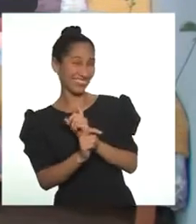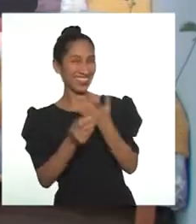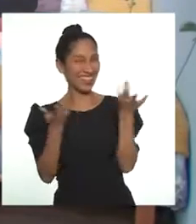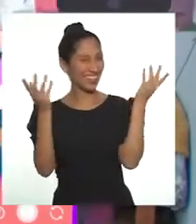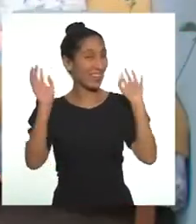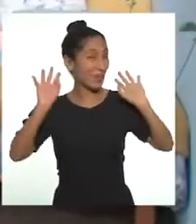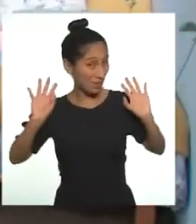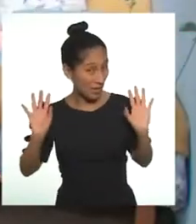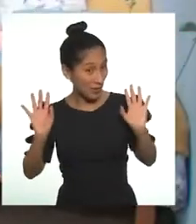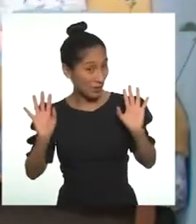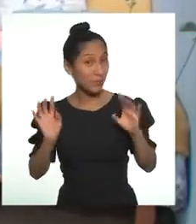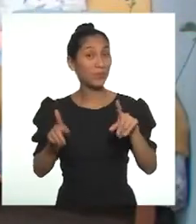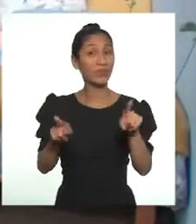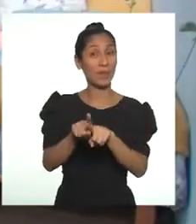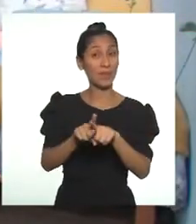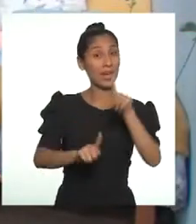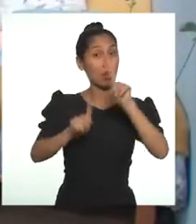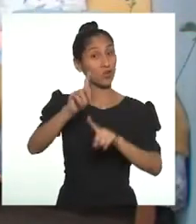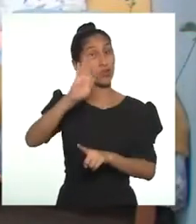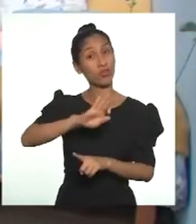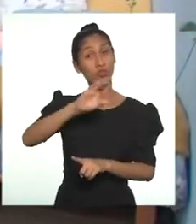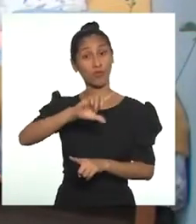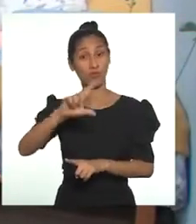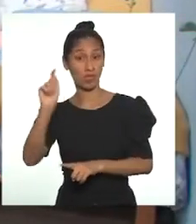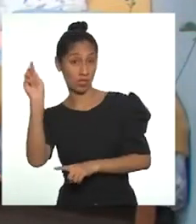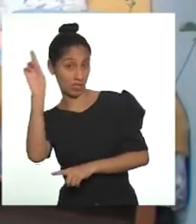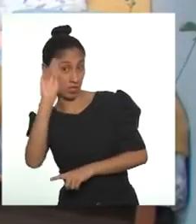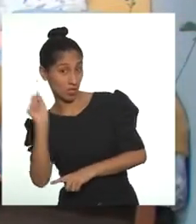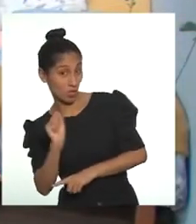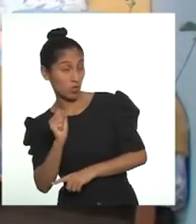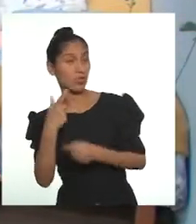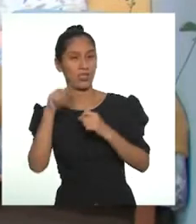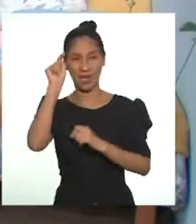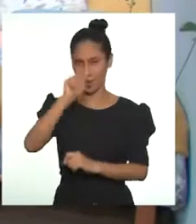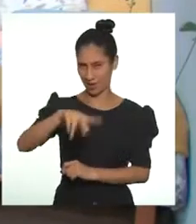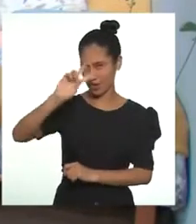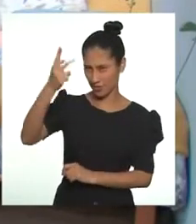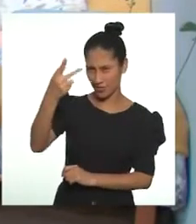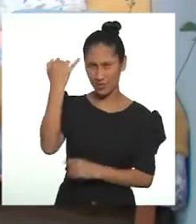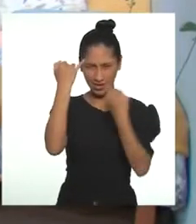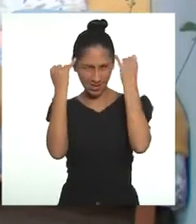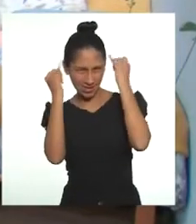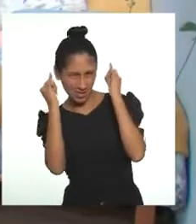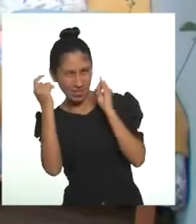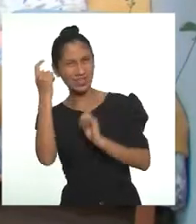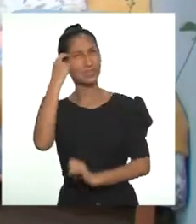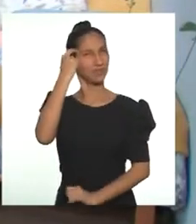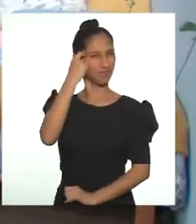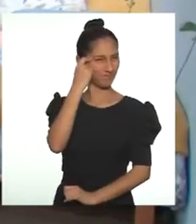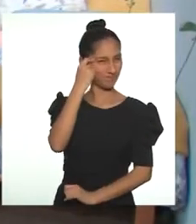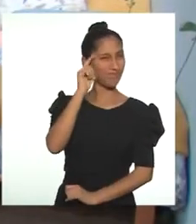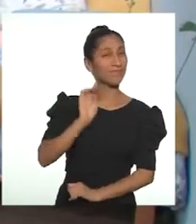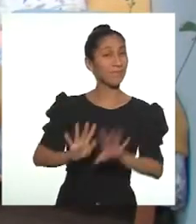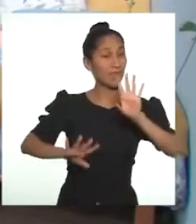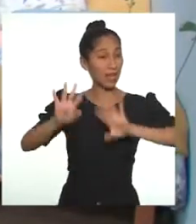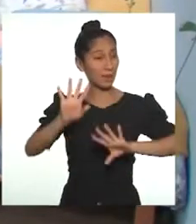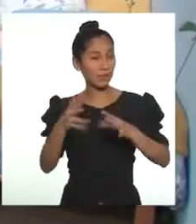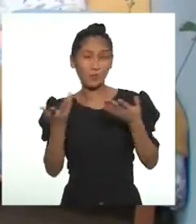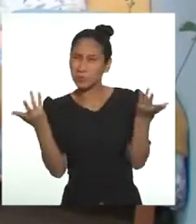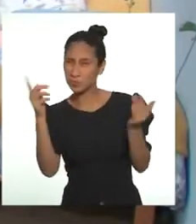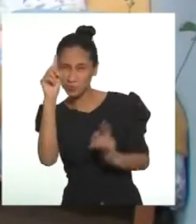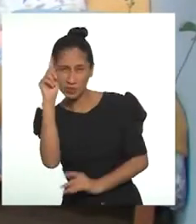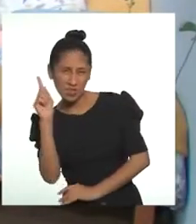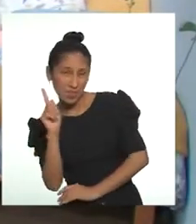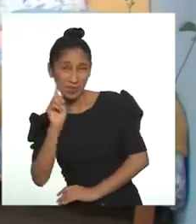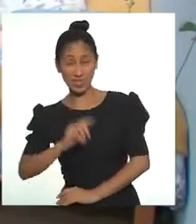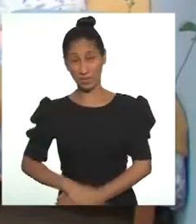Sin embargo, hay filtros y filtros. Y aquí va la segunda idea que me llegó a la mente. A veces una no sabe